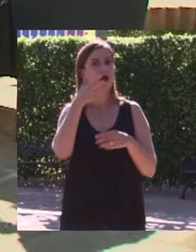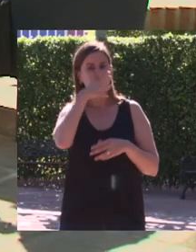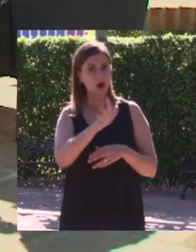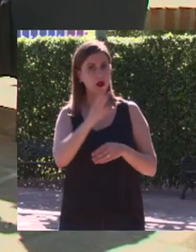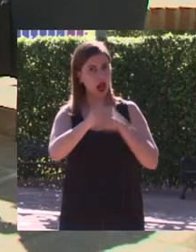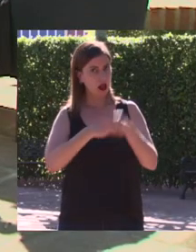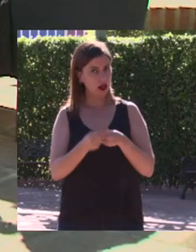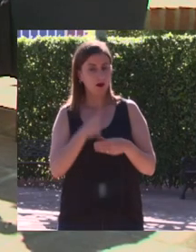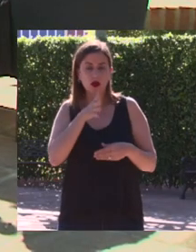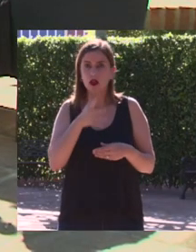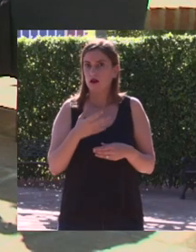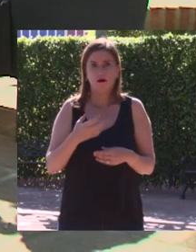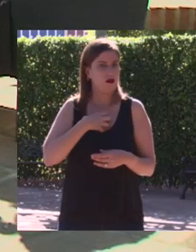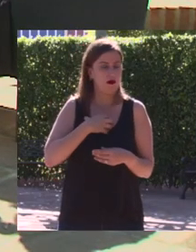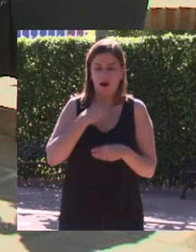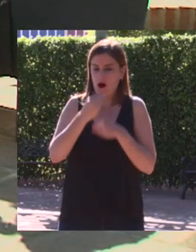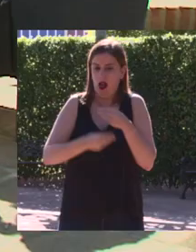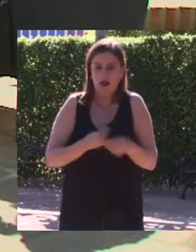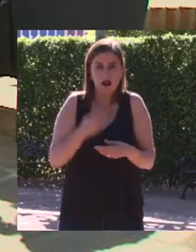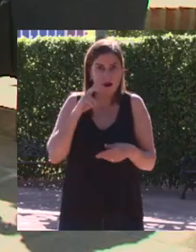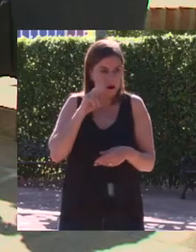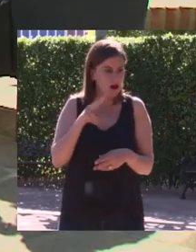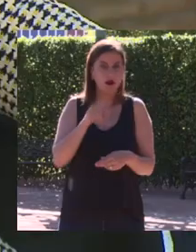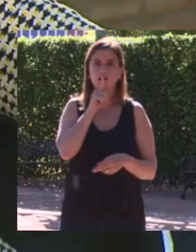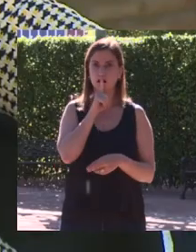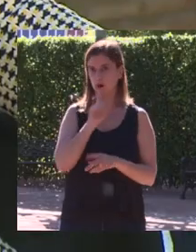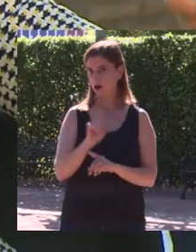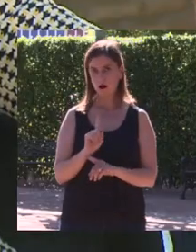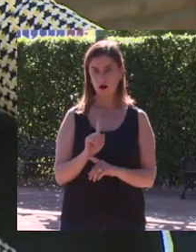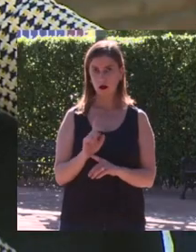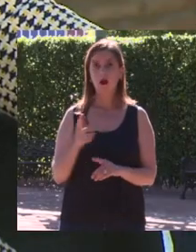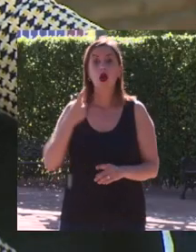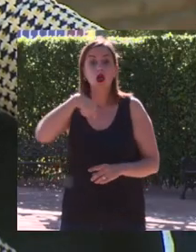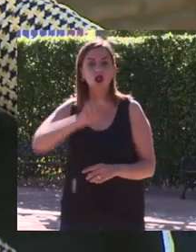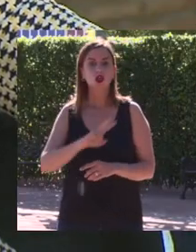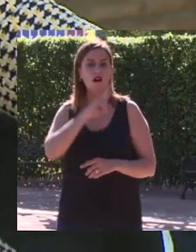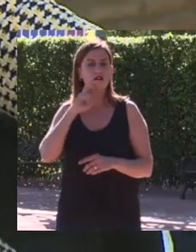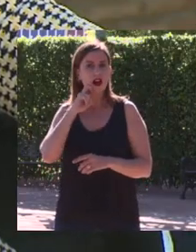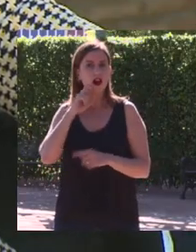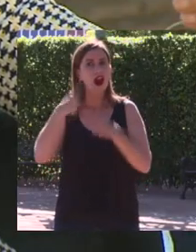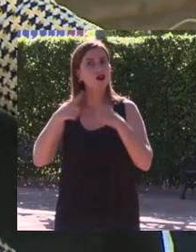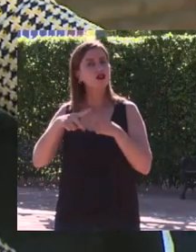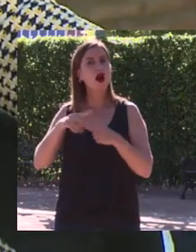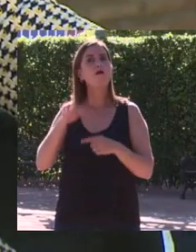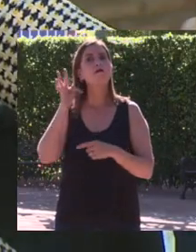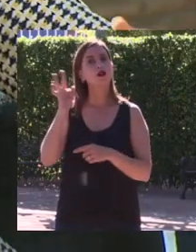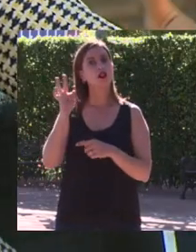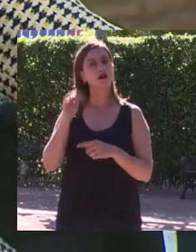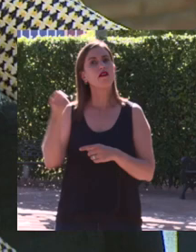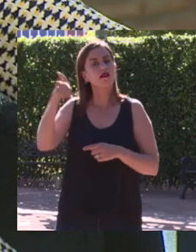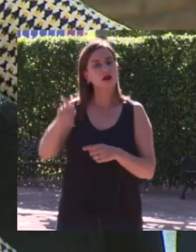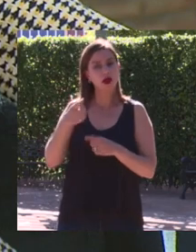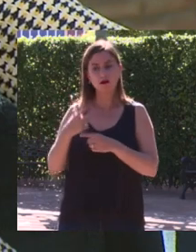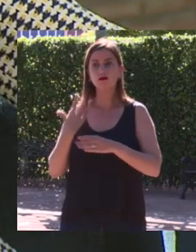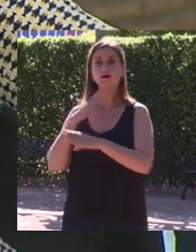podemos dejar que ocurra yo lo que pienso es que tenemos que poner en valor lo positivo muchas veces cuando haces algo bien parece